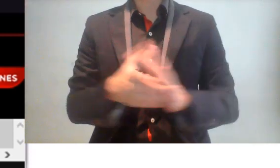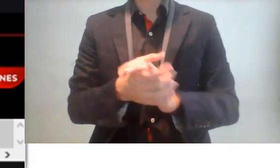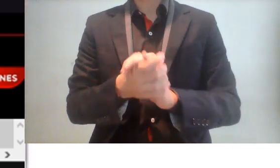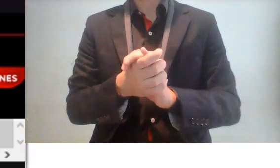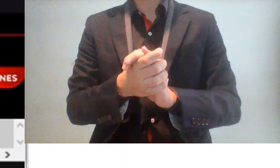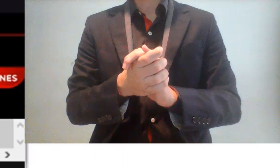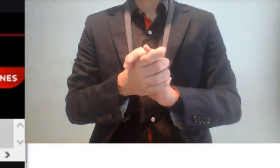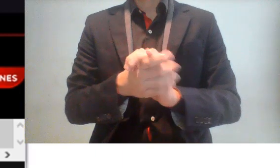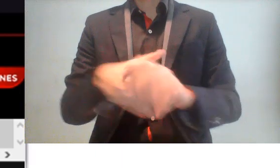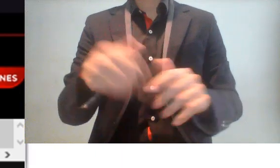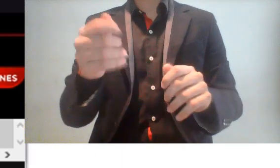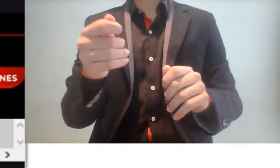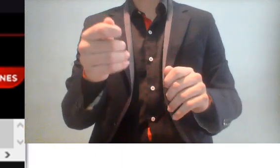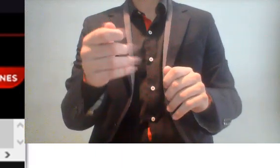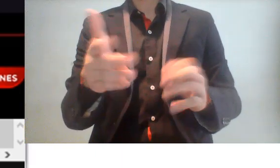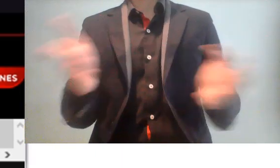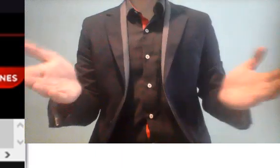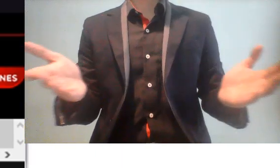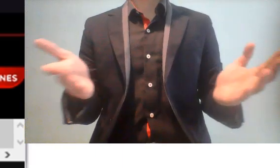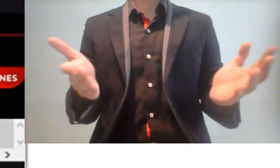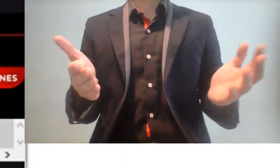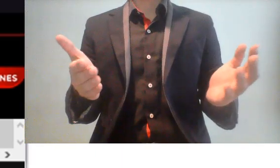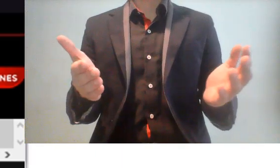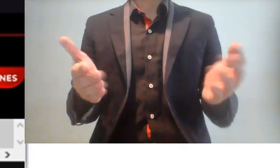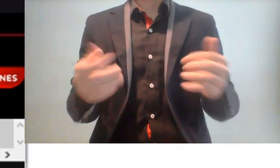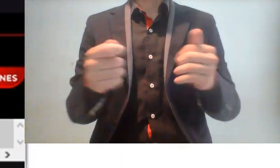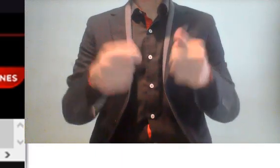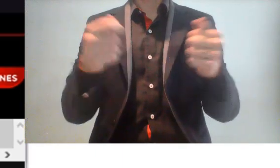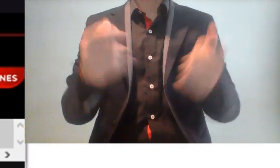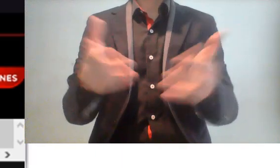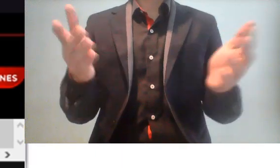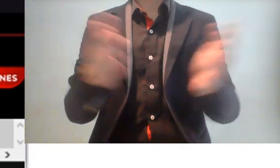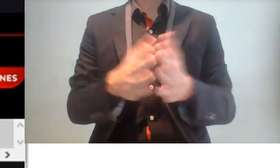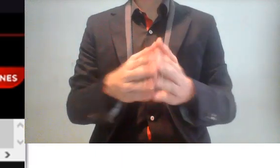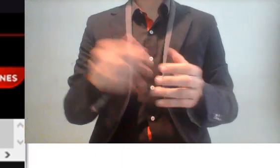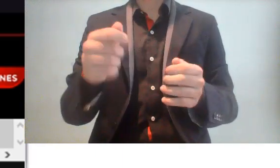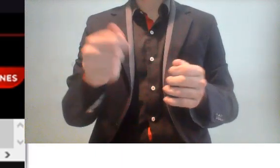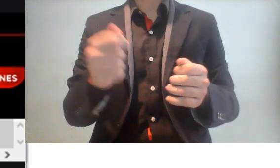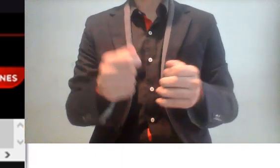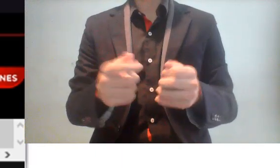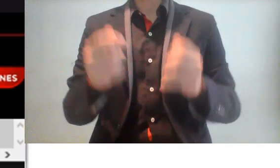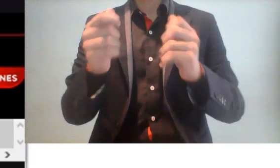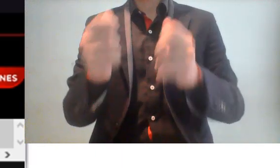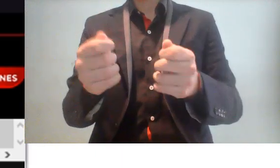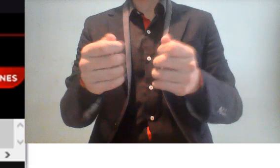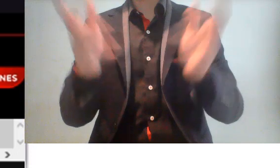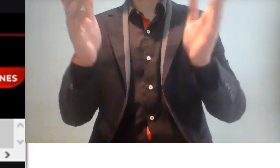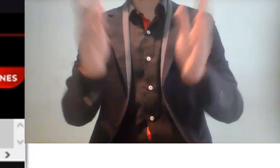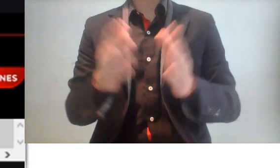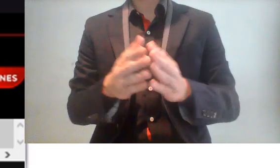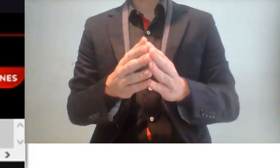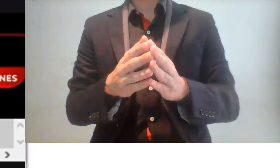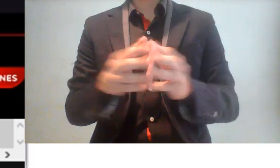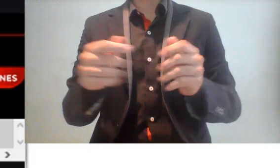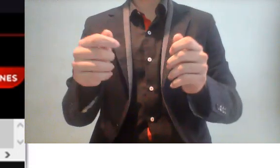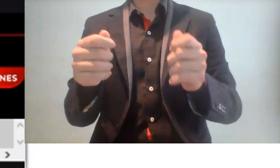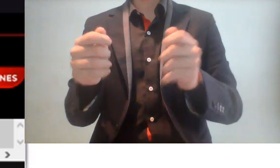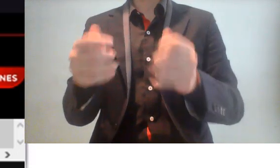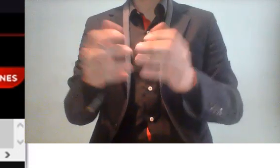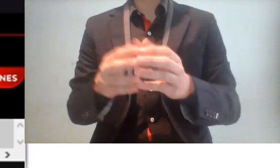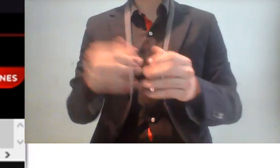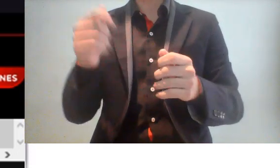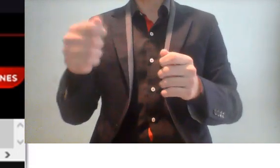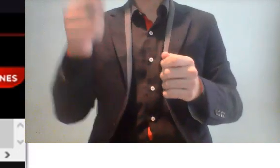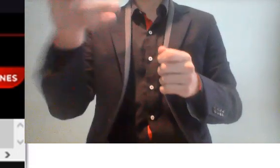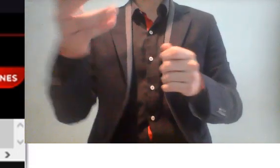fideicomisos no hay que tocarlos. Es que es para su pensión complementaria. Vamos a darles ese dinero para cuando se retiren. Si de tomos ganan, si de tomos en su